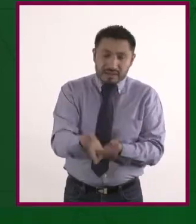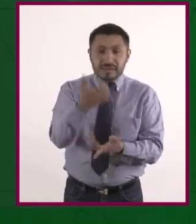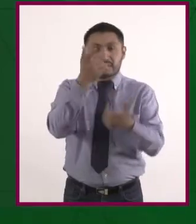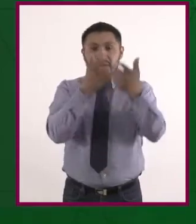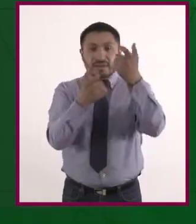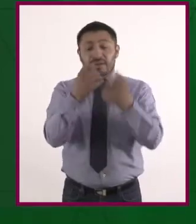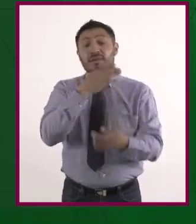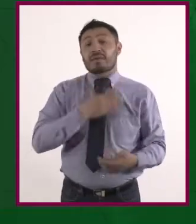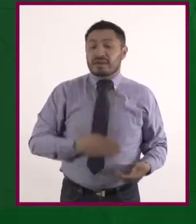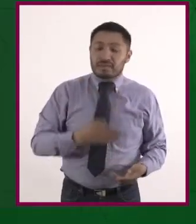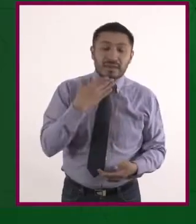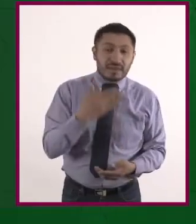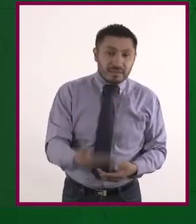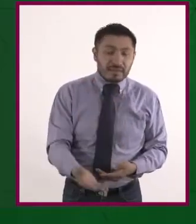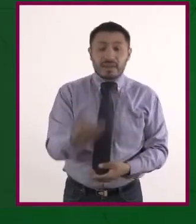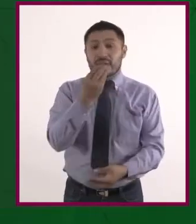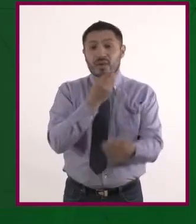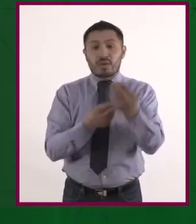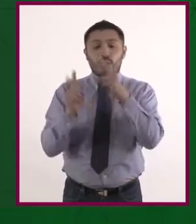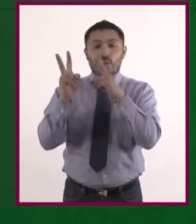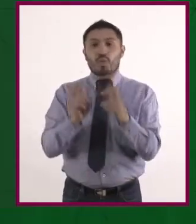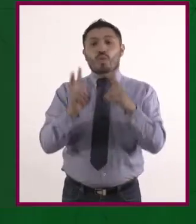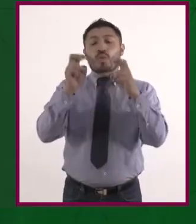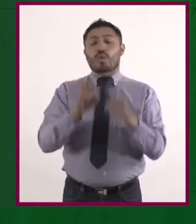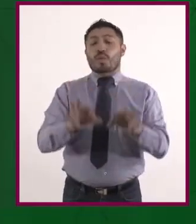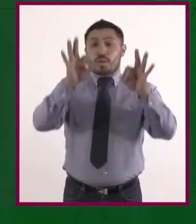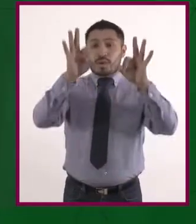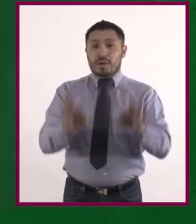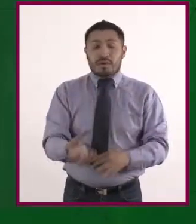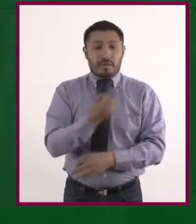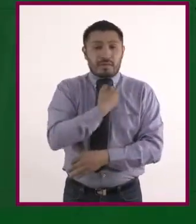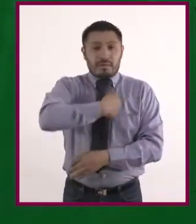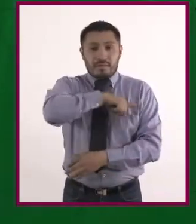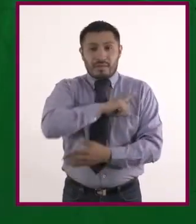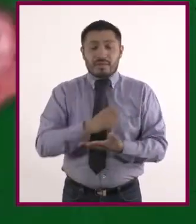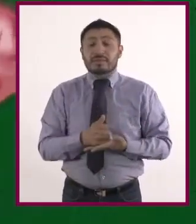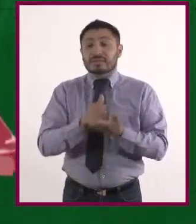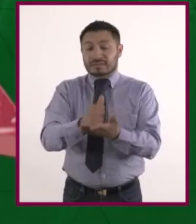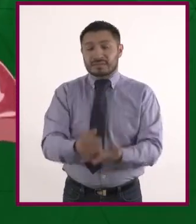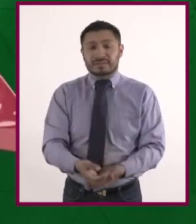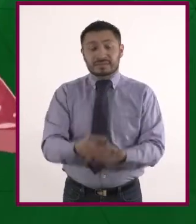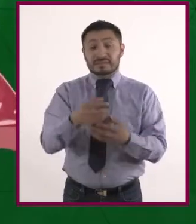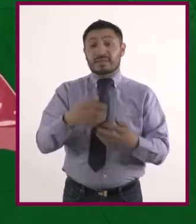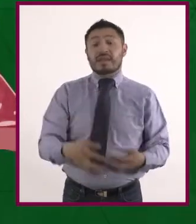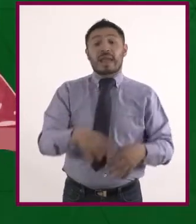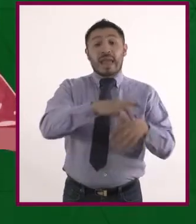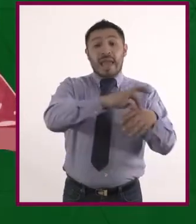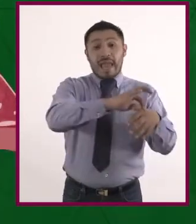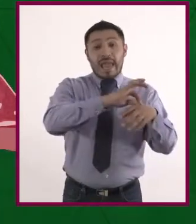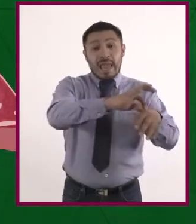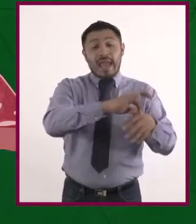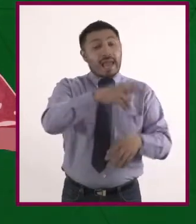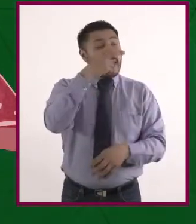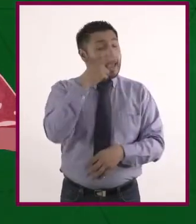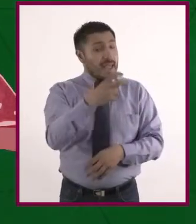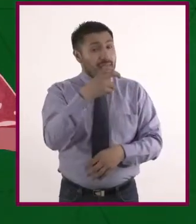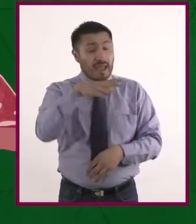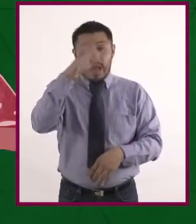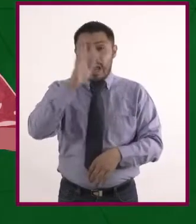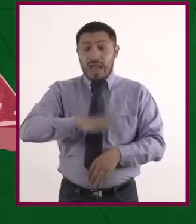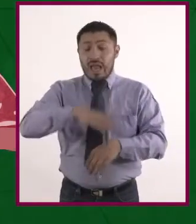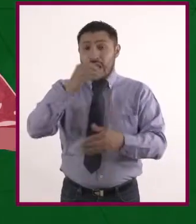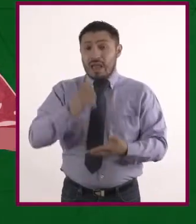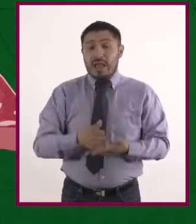económicamente justas, nutricionalmente adecuadas y saludables. La industria de la carne es uno de los sectores que más